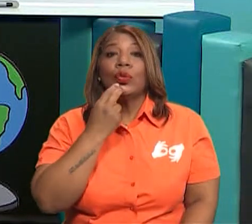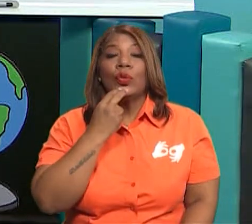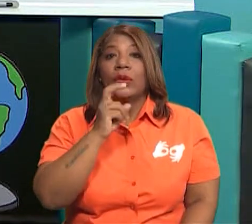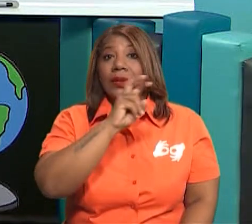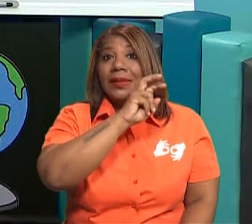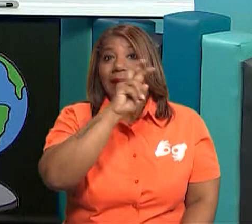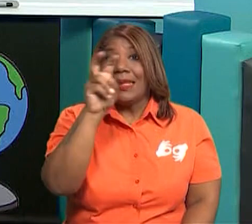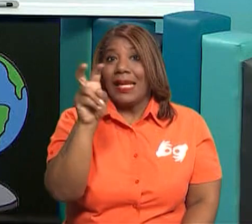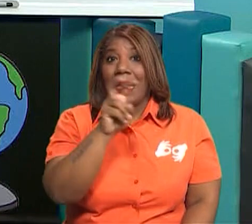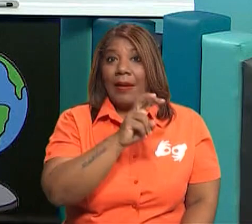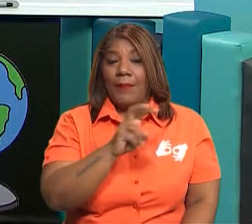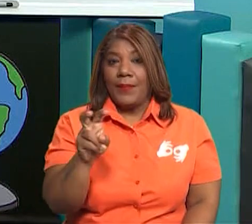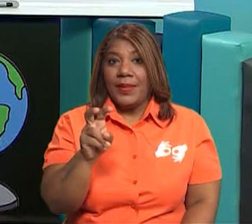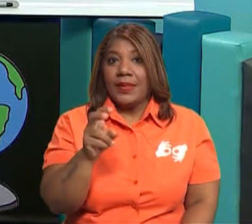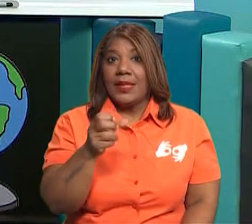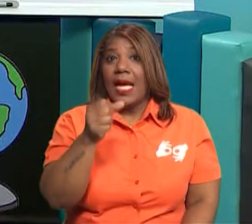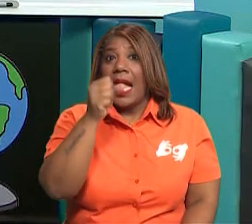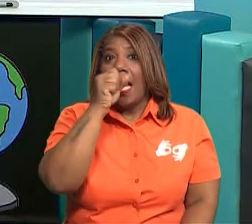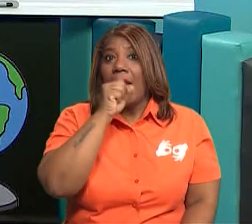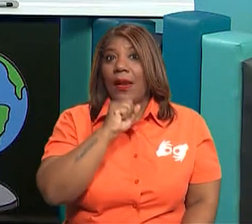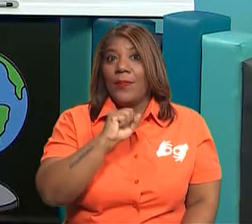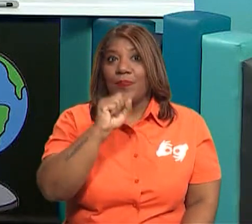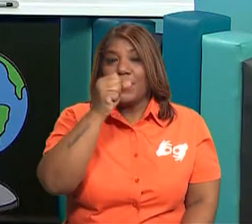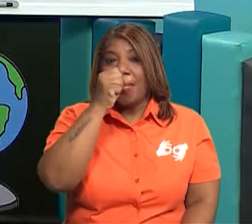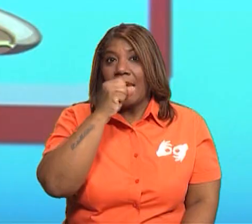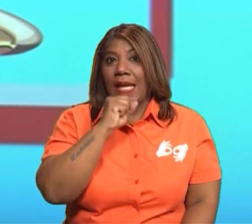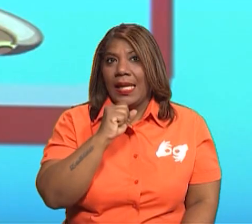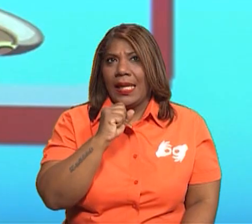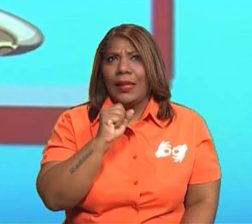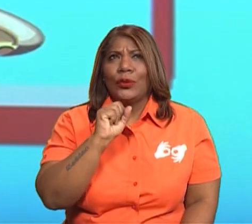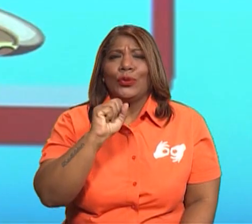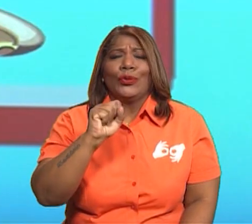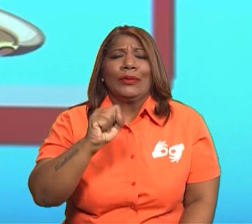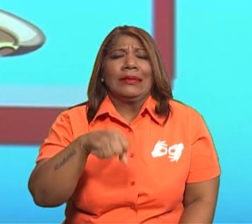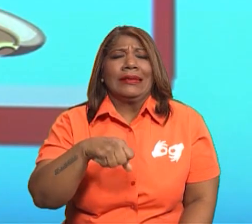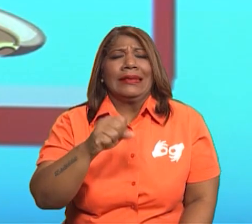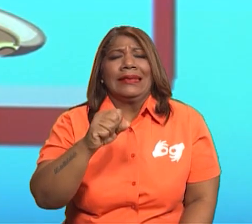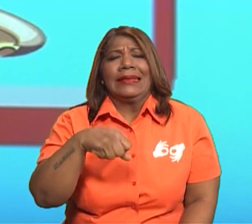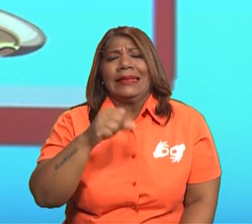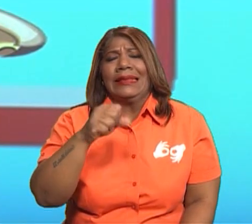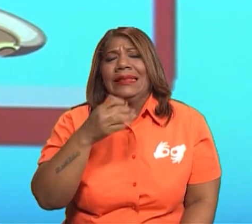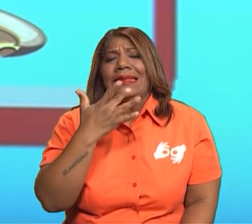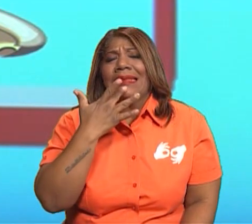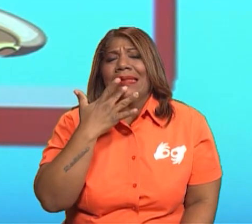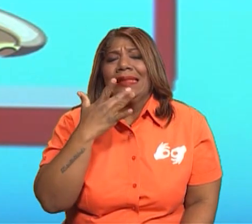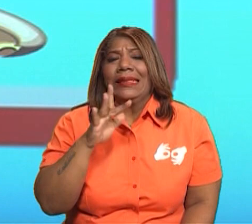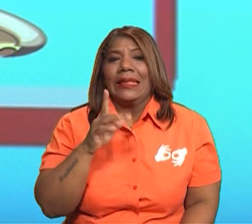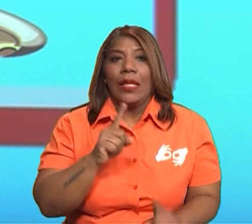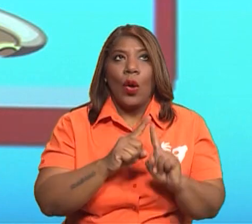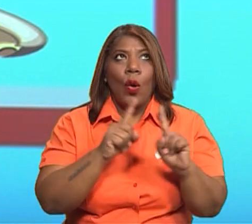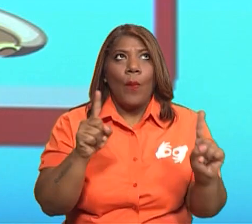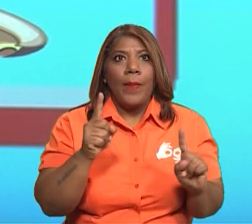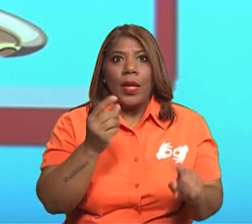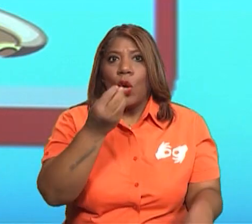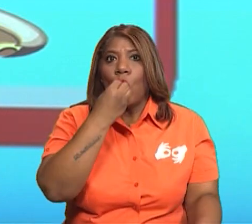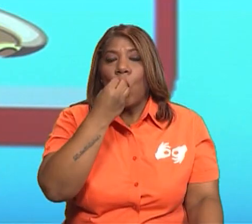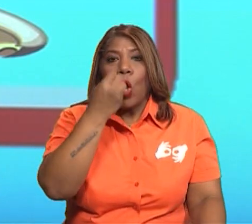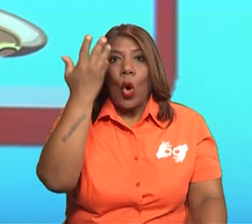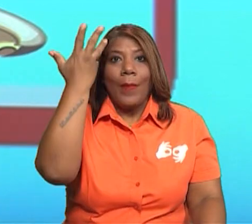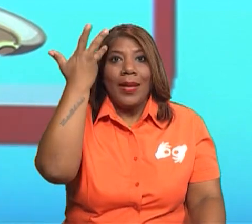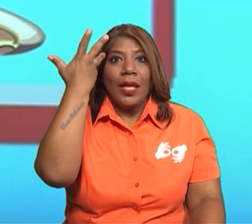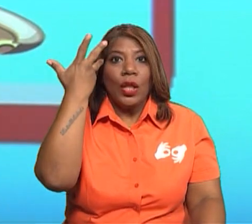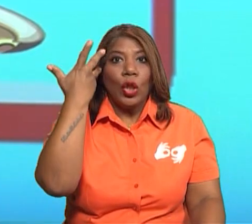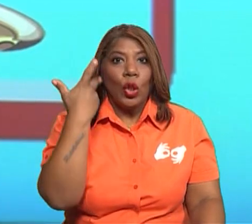helados. Son muy ricos, son muy deliciosos. Pero al comerlos con frecuencia no reemplazan una